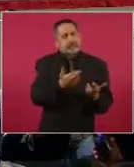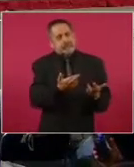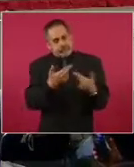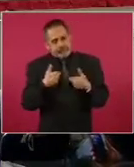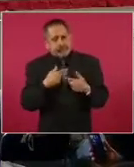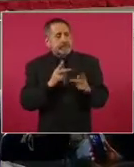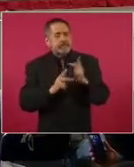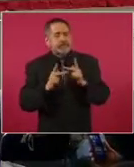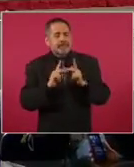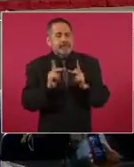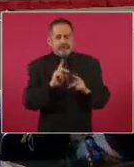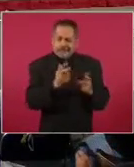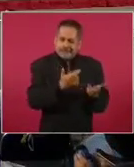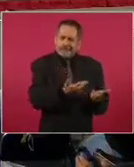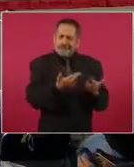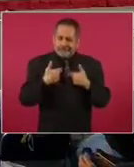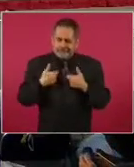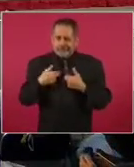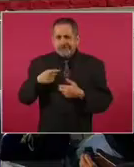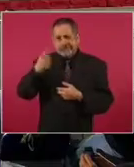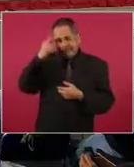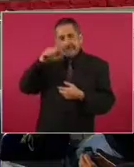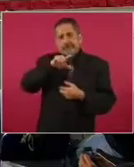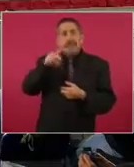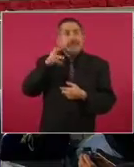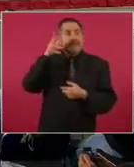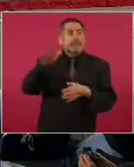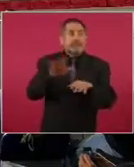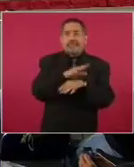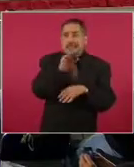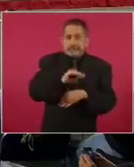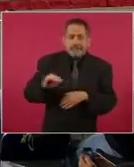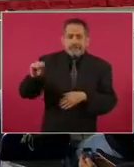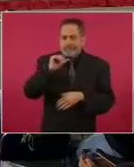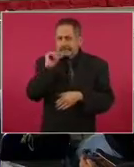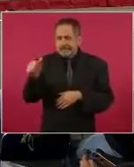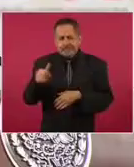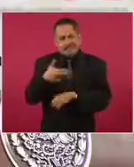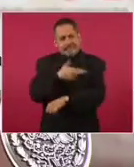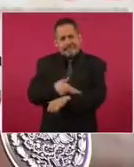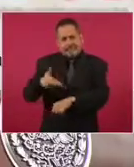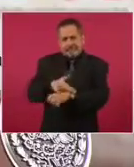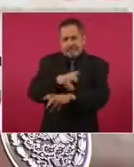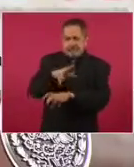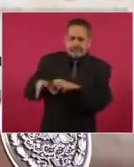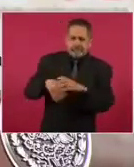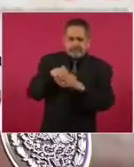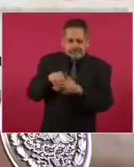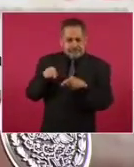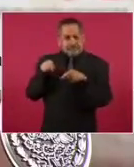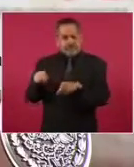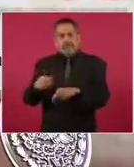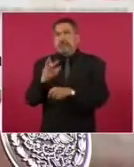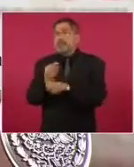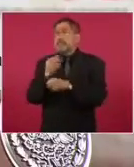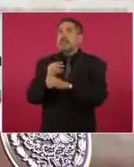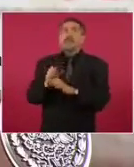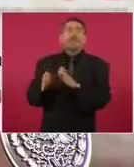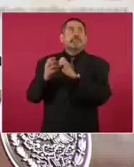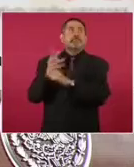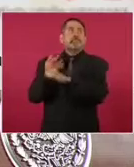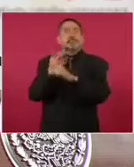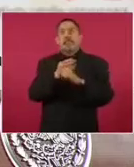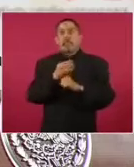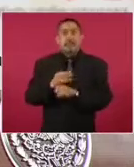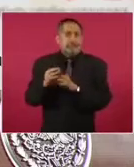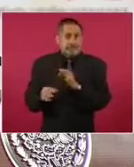edificio para evitar problemas administrativos y burocráticos para hacer adecuaciones al edificio, donde